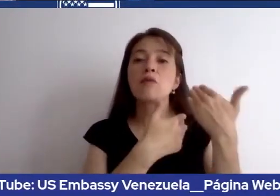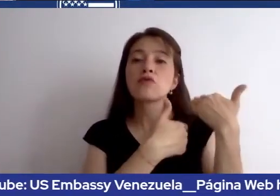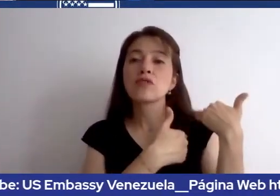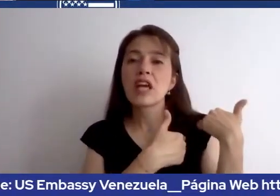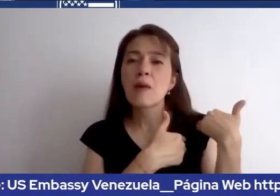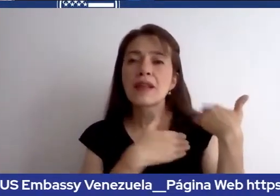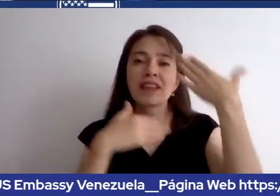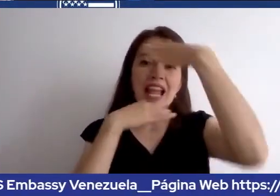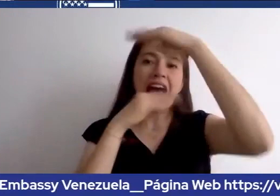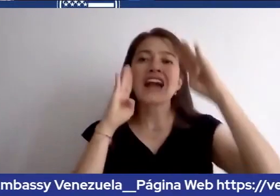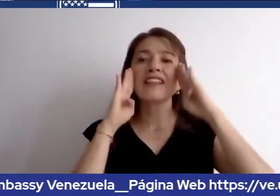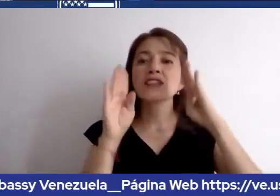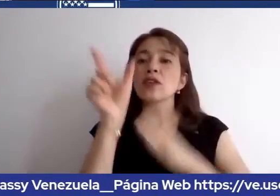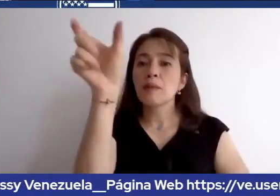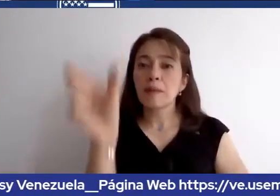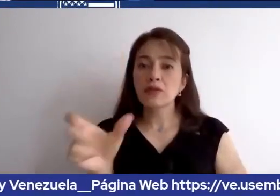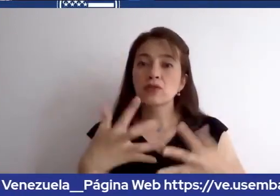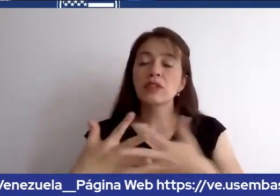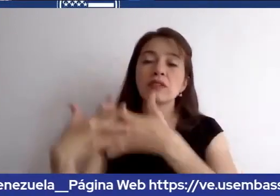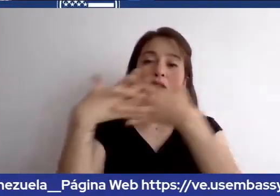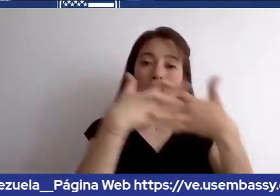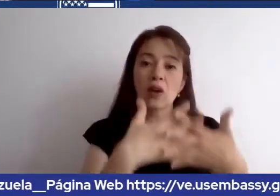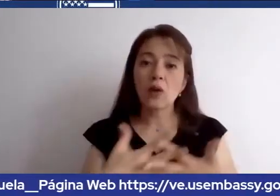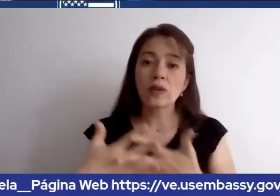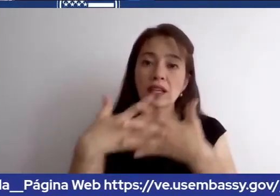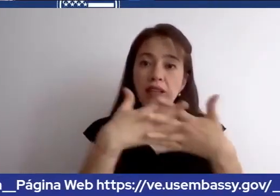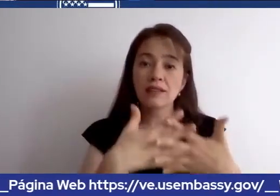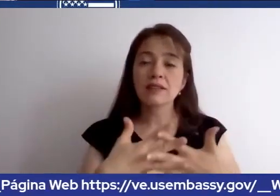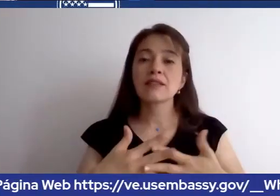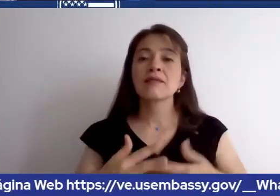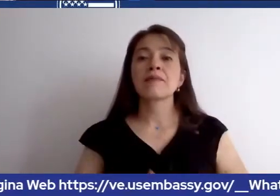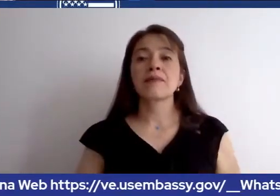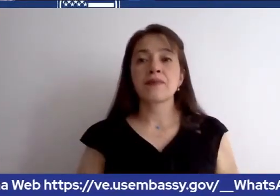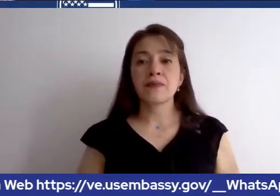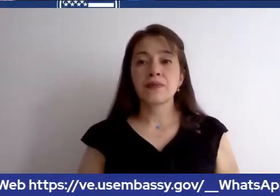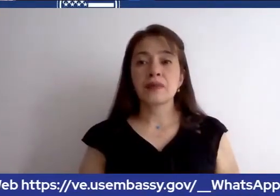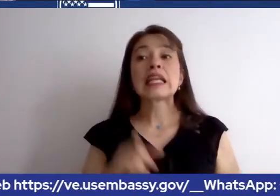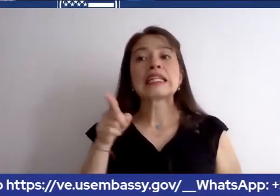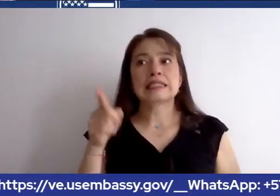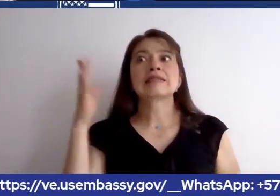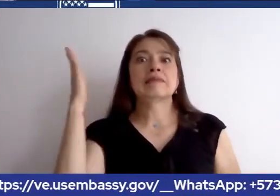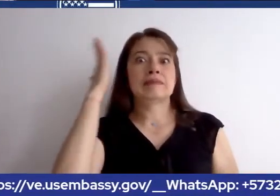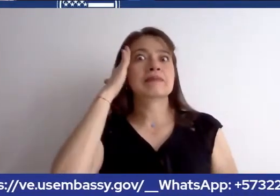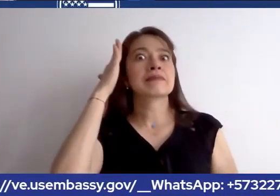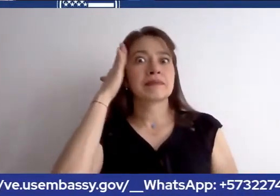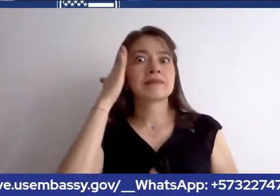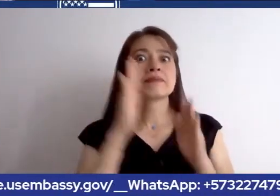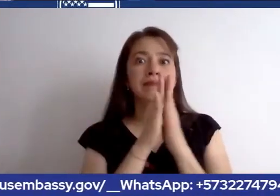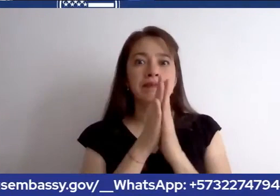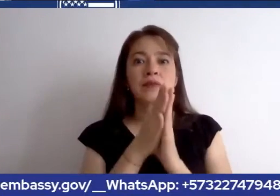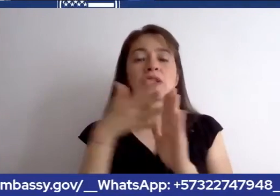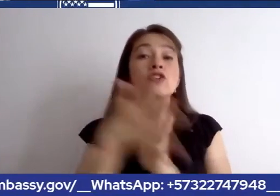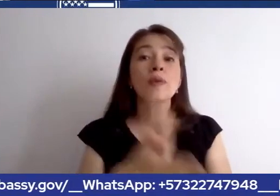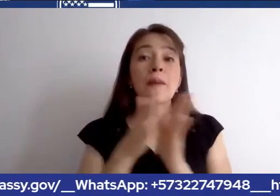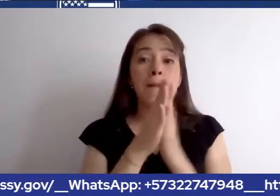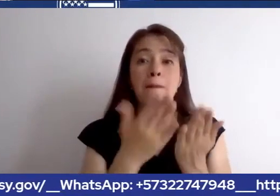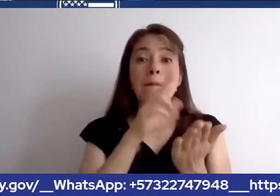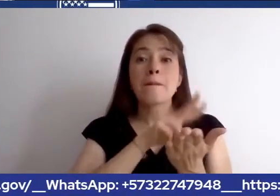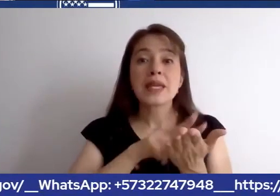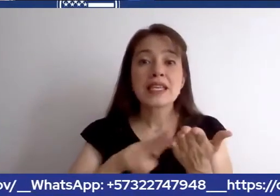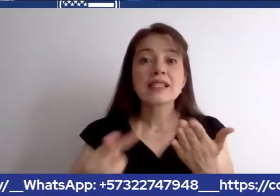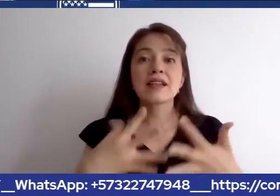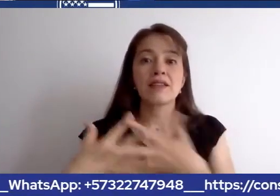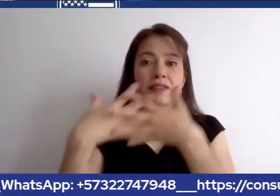ciudadanos estadounidenses ciudadanos americanos con conocimiento en vistas en la embajada de los eeuu